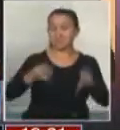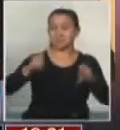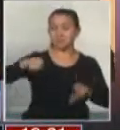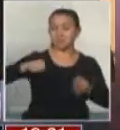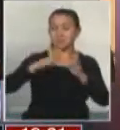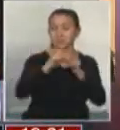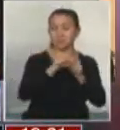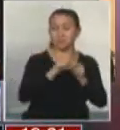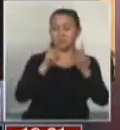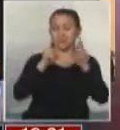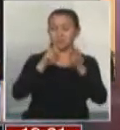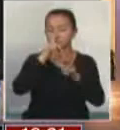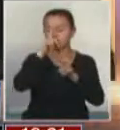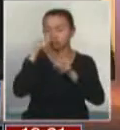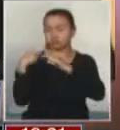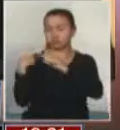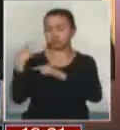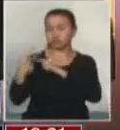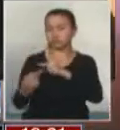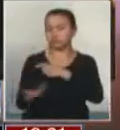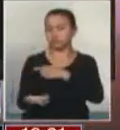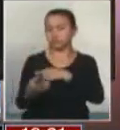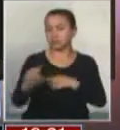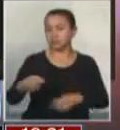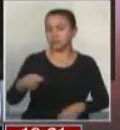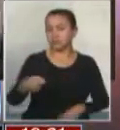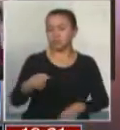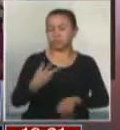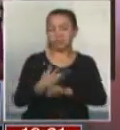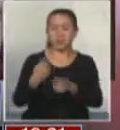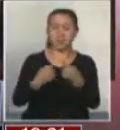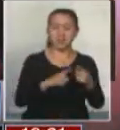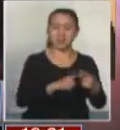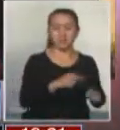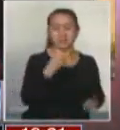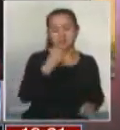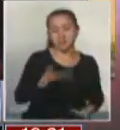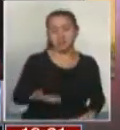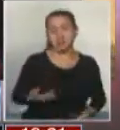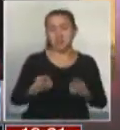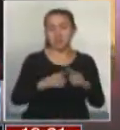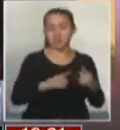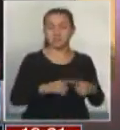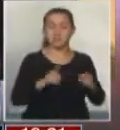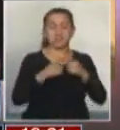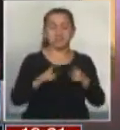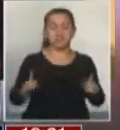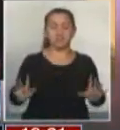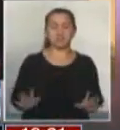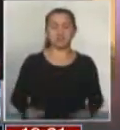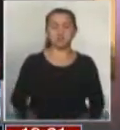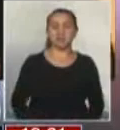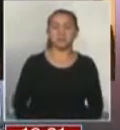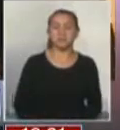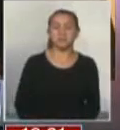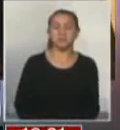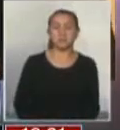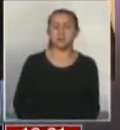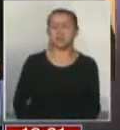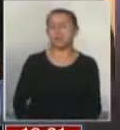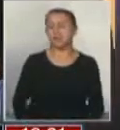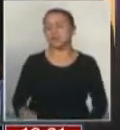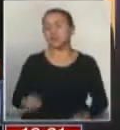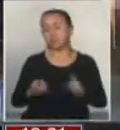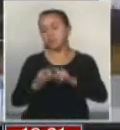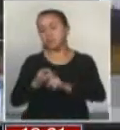en términos patrimoniales, senador. Bueno, hay distintas... Matilde, hay diversas diferencias, ¿no es así?, entre la fórmula